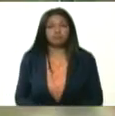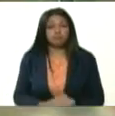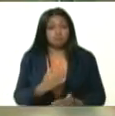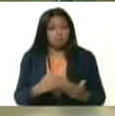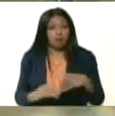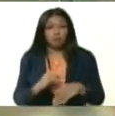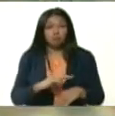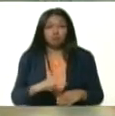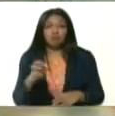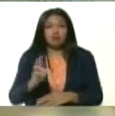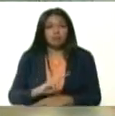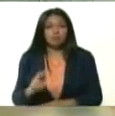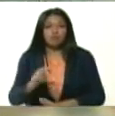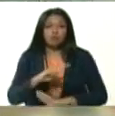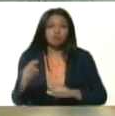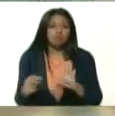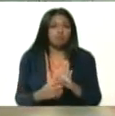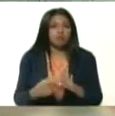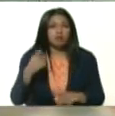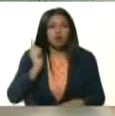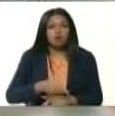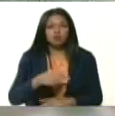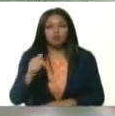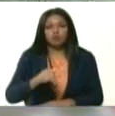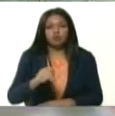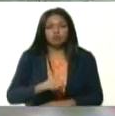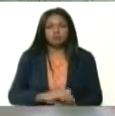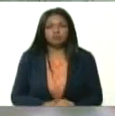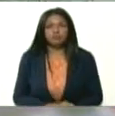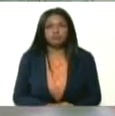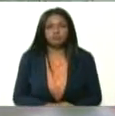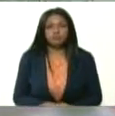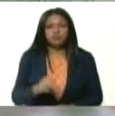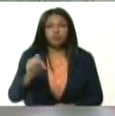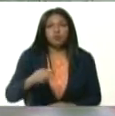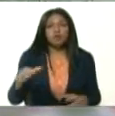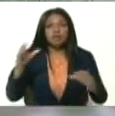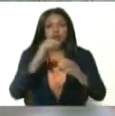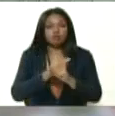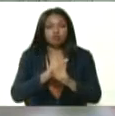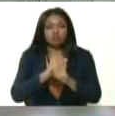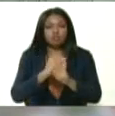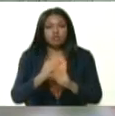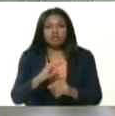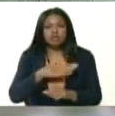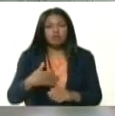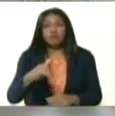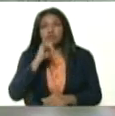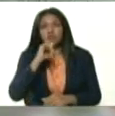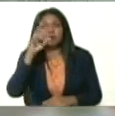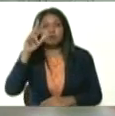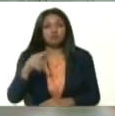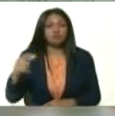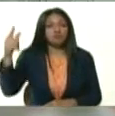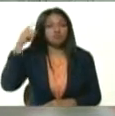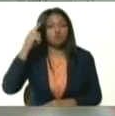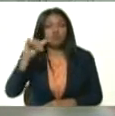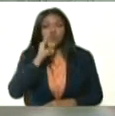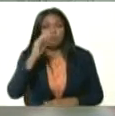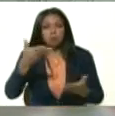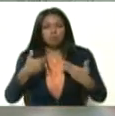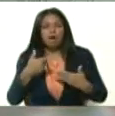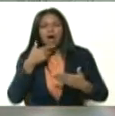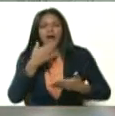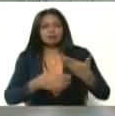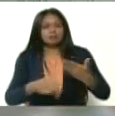Vamos a cumplir esta orden. Hoy mismo. Quiero hoy en la noche, a las 12 de la noche, en el reporte que me hacen todos los días a las 12 de la noche, que